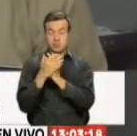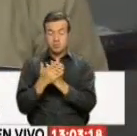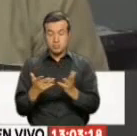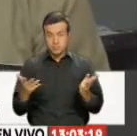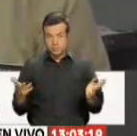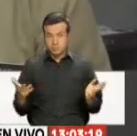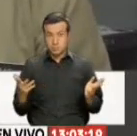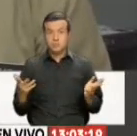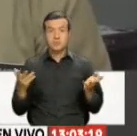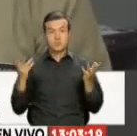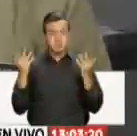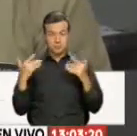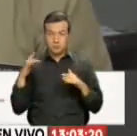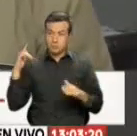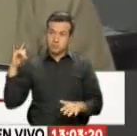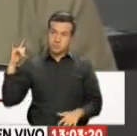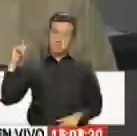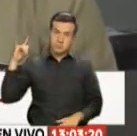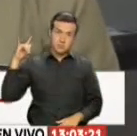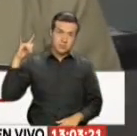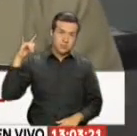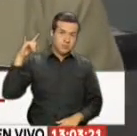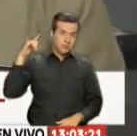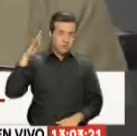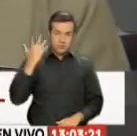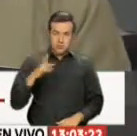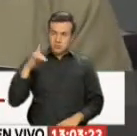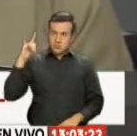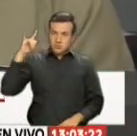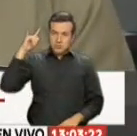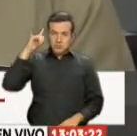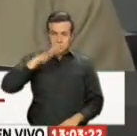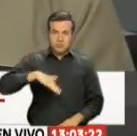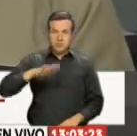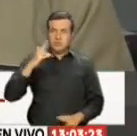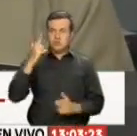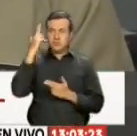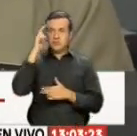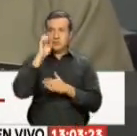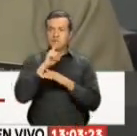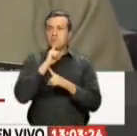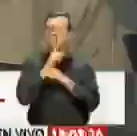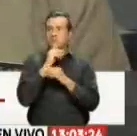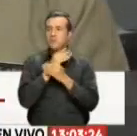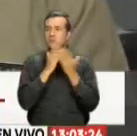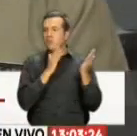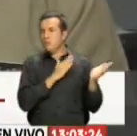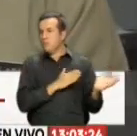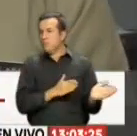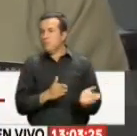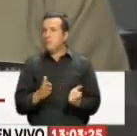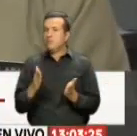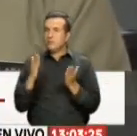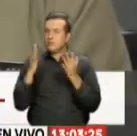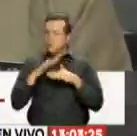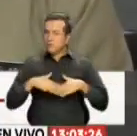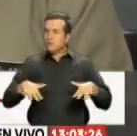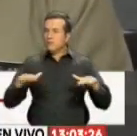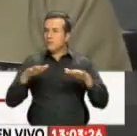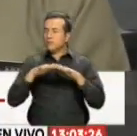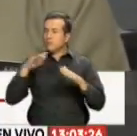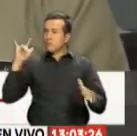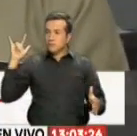Se realizó un vuelo con el avión caza de la Armada de Ecuador y la flota